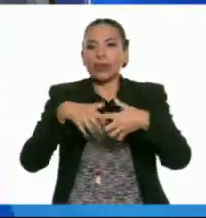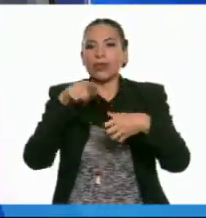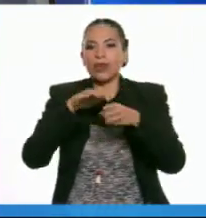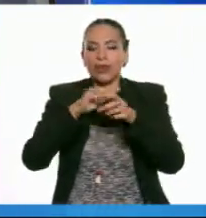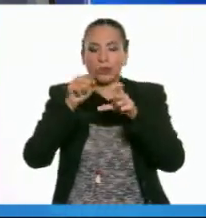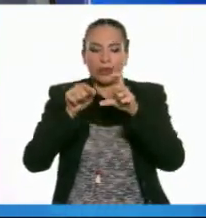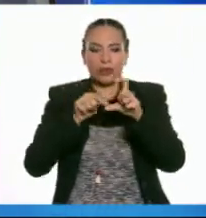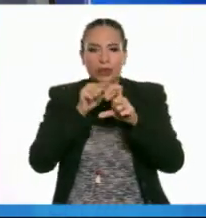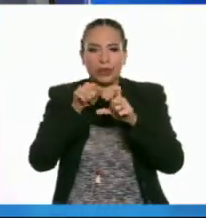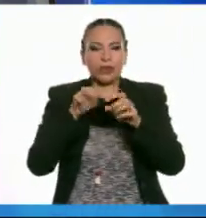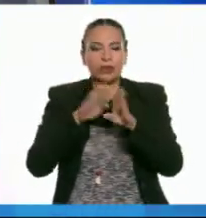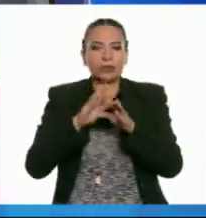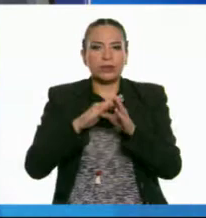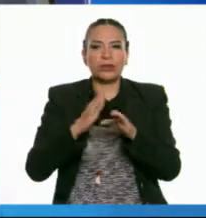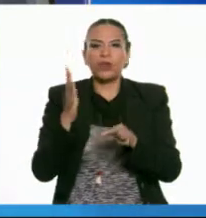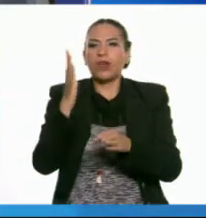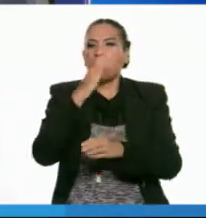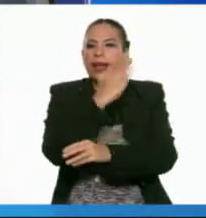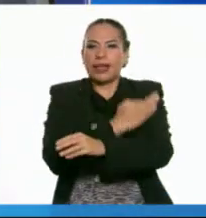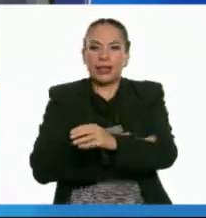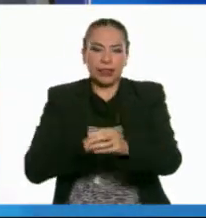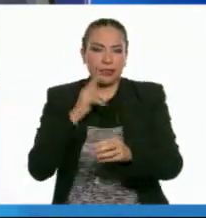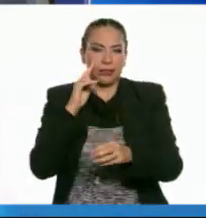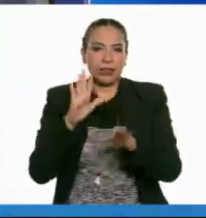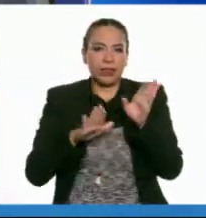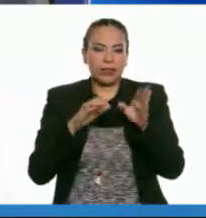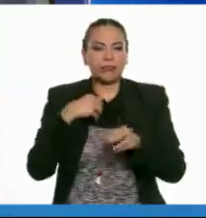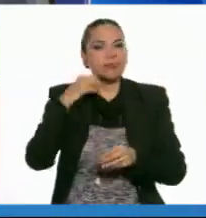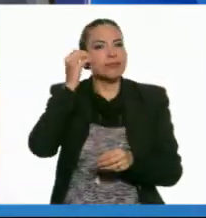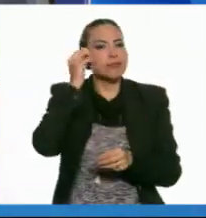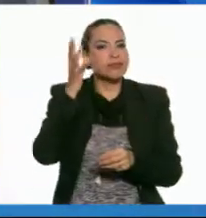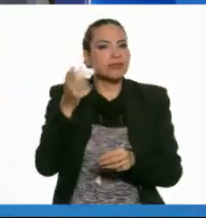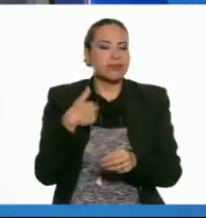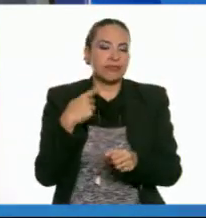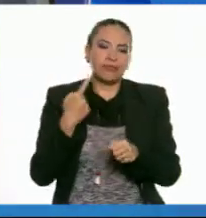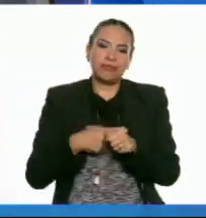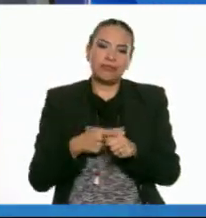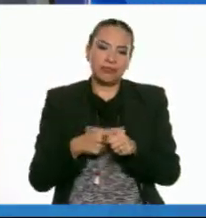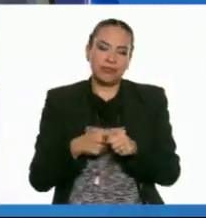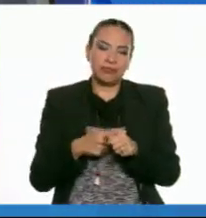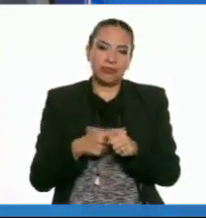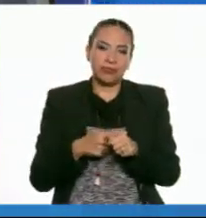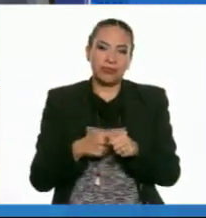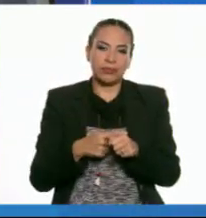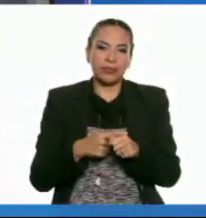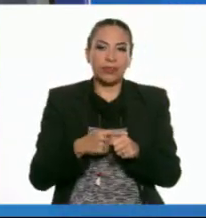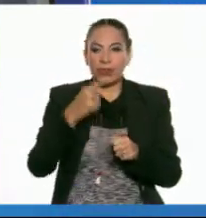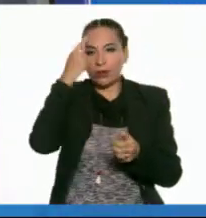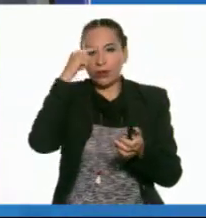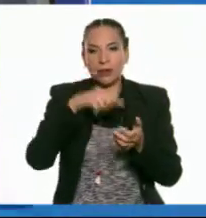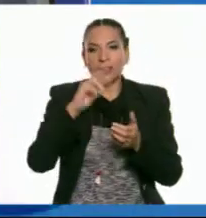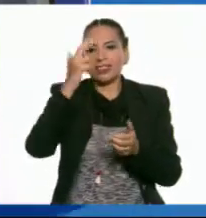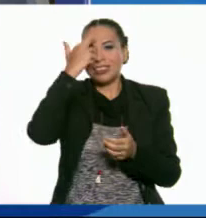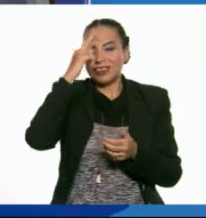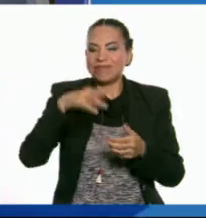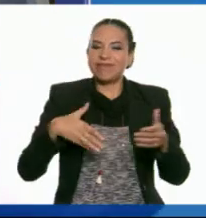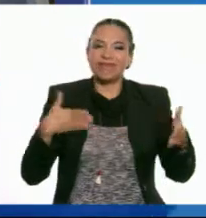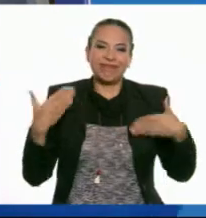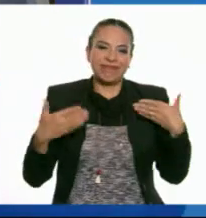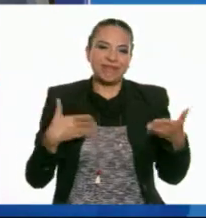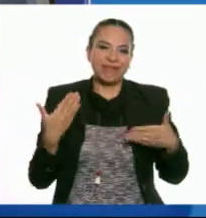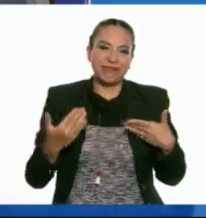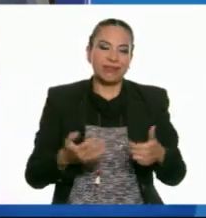de ruedas de entandas me tomó toda la tarde e incluso me hizo olvidar que estaba enfermo. Creo que es un recuerdo muy divertido.